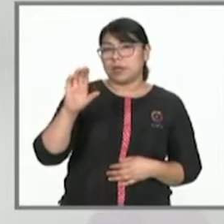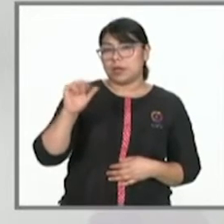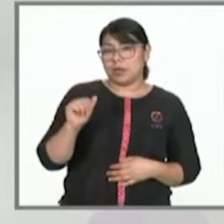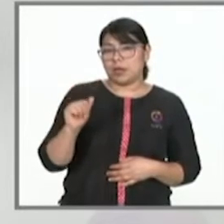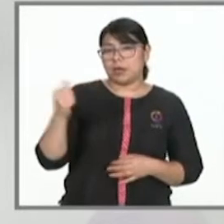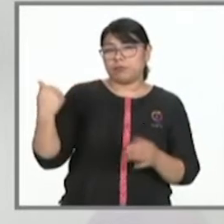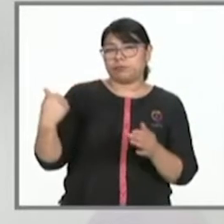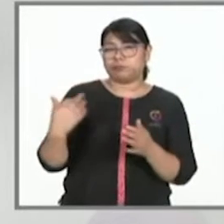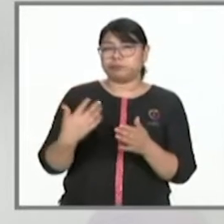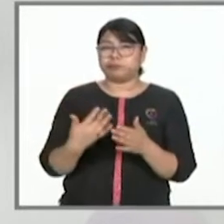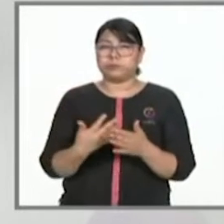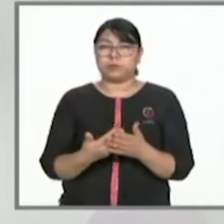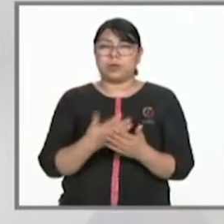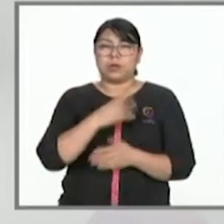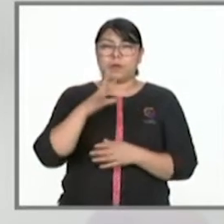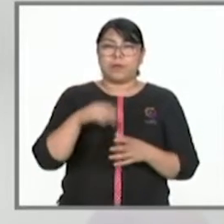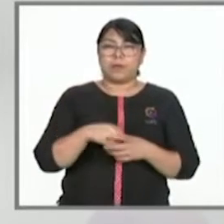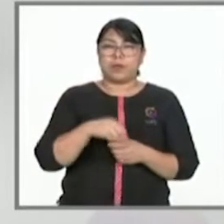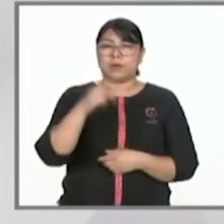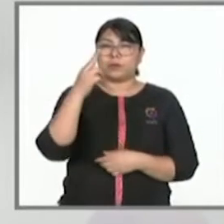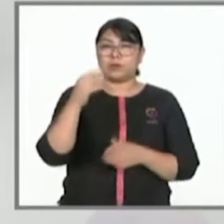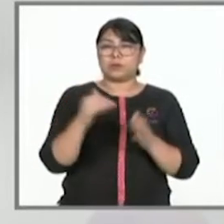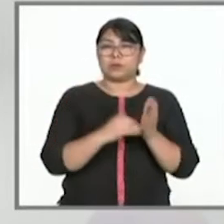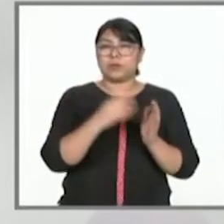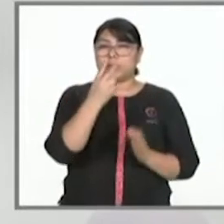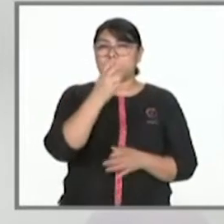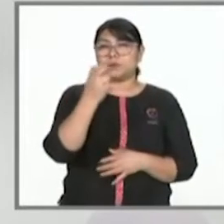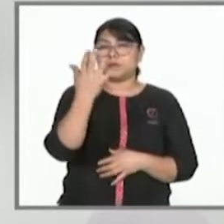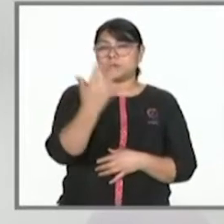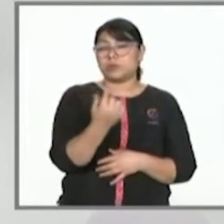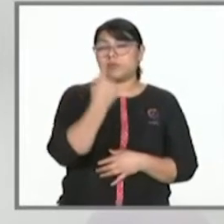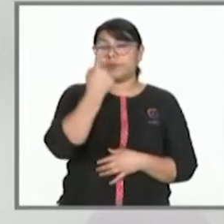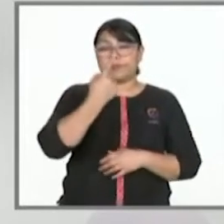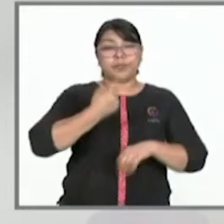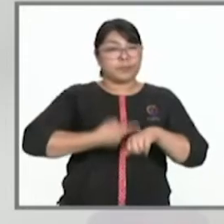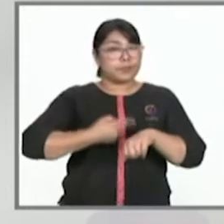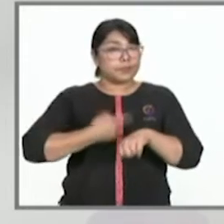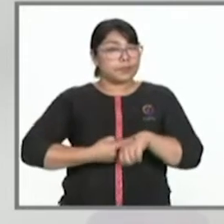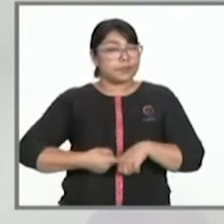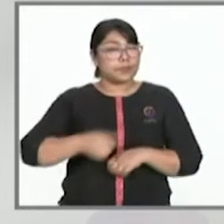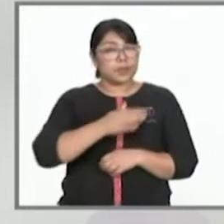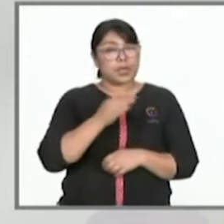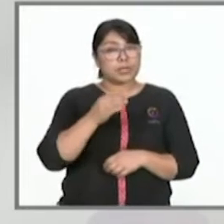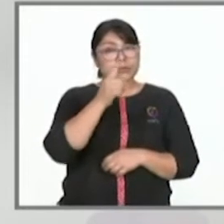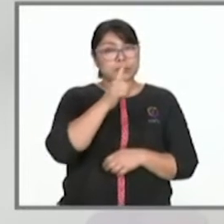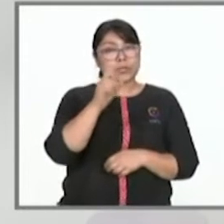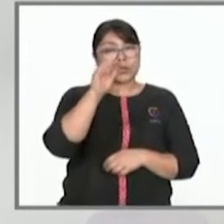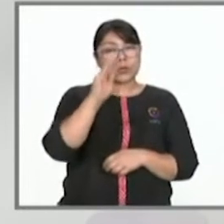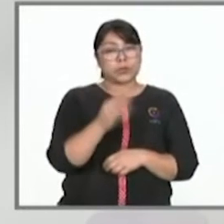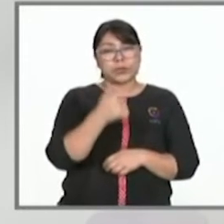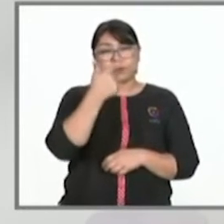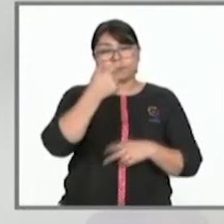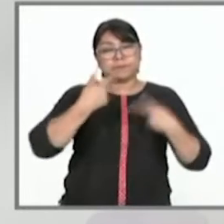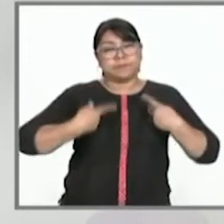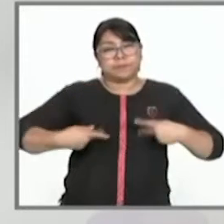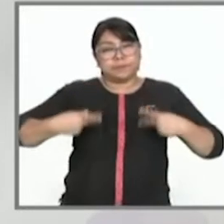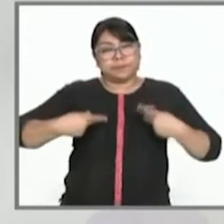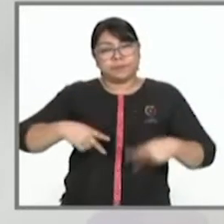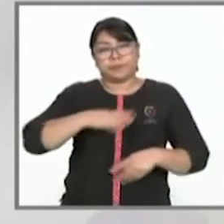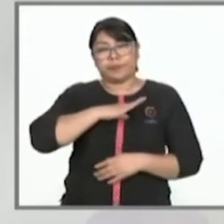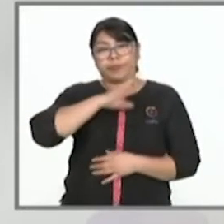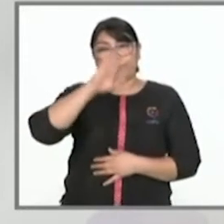Mixteca, llevamos un total de 2.251 casos confirmados y 197 defunciones.